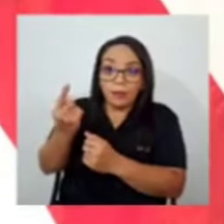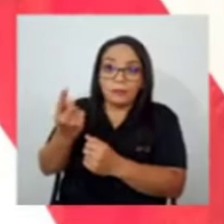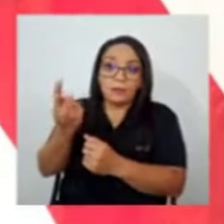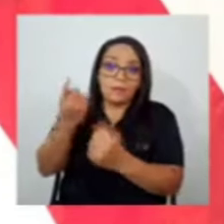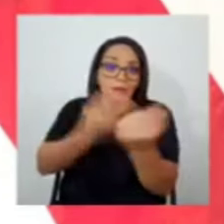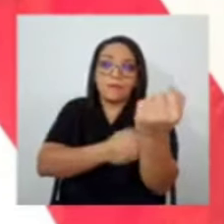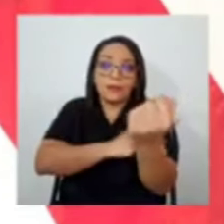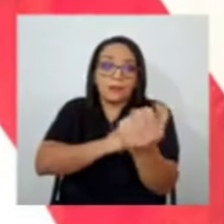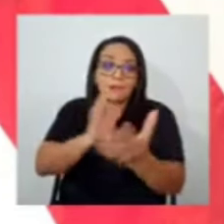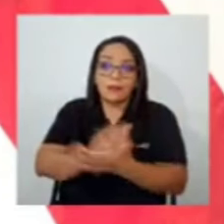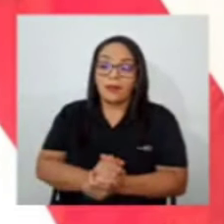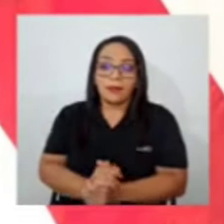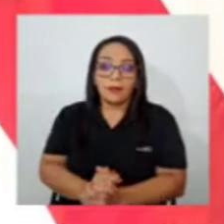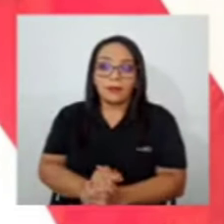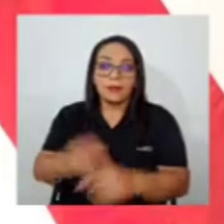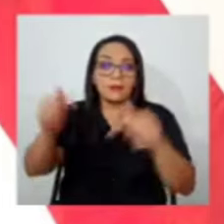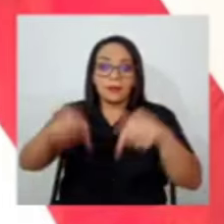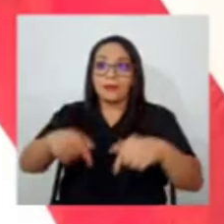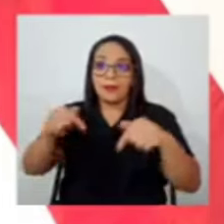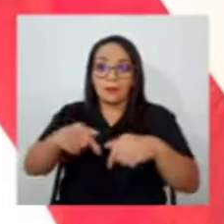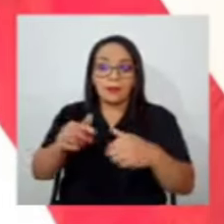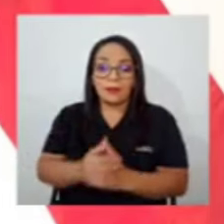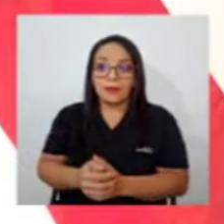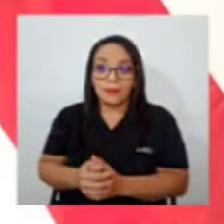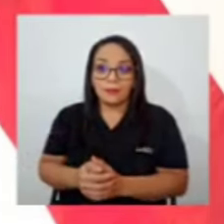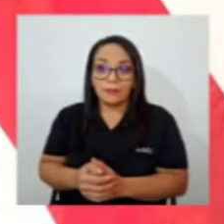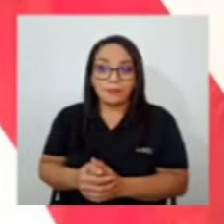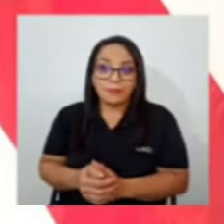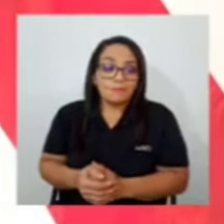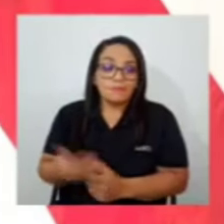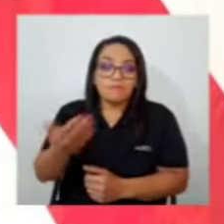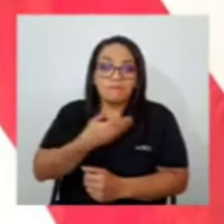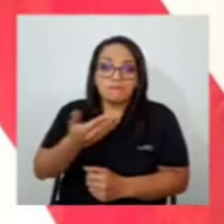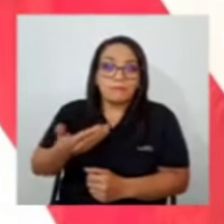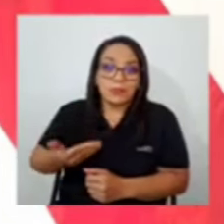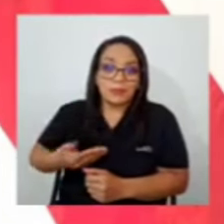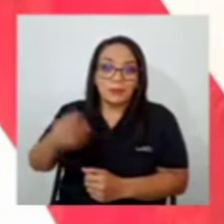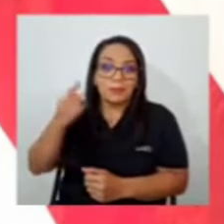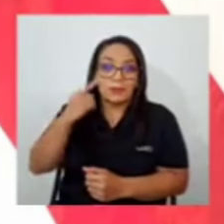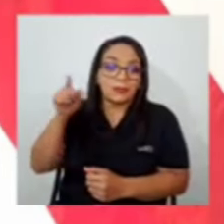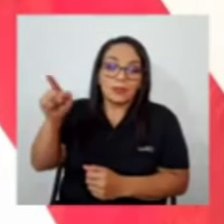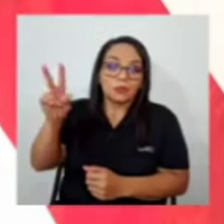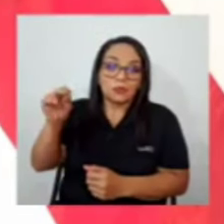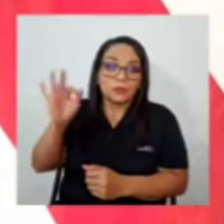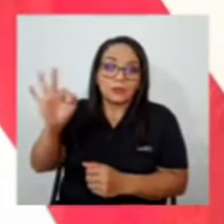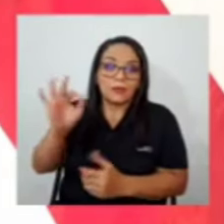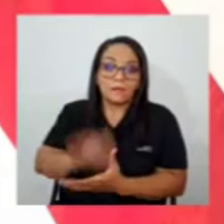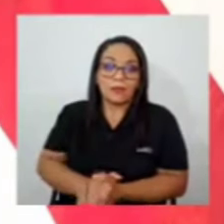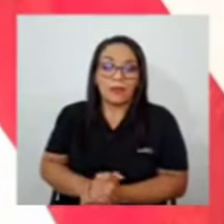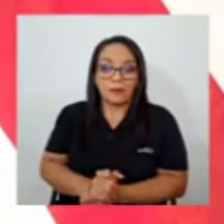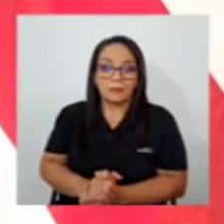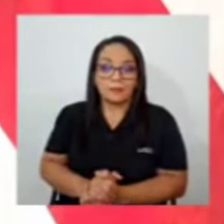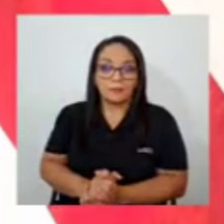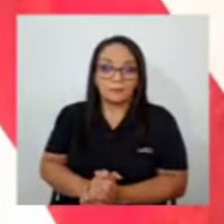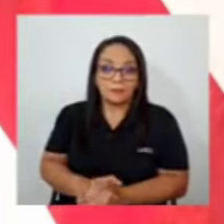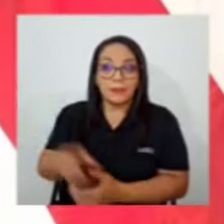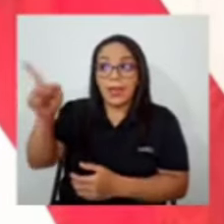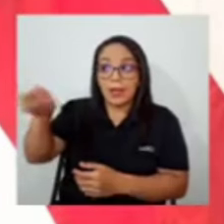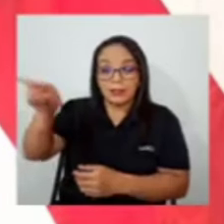república no forma parte de. Esas cosas debieron haber quedado en el pasado hace décadas, pero no,